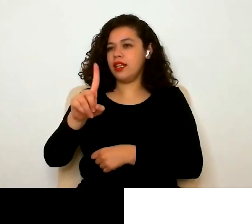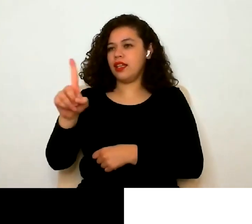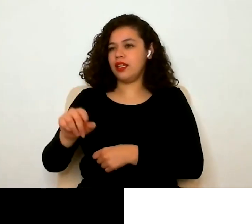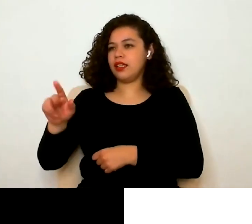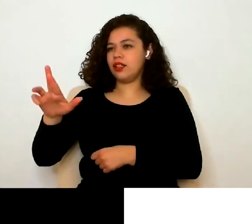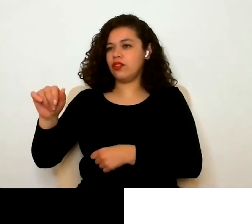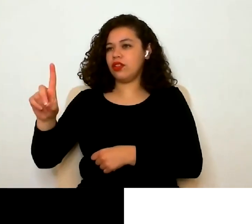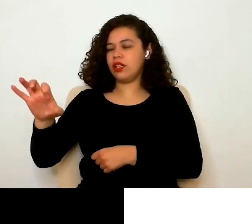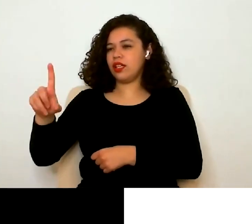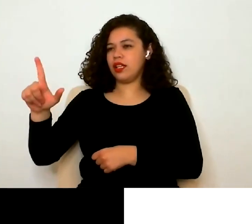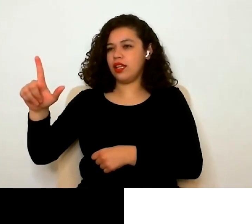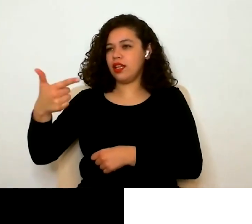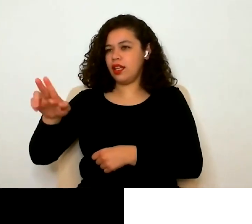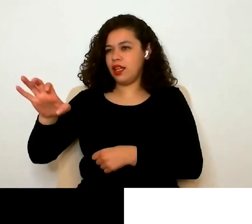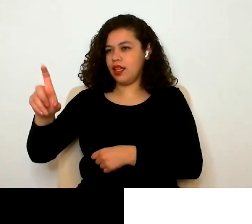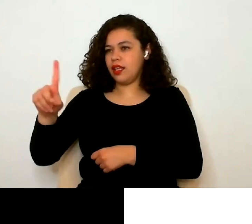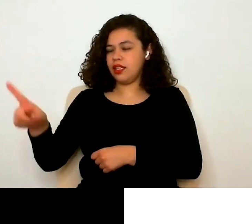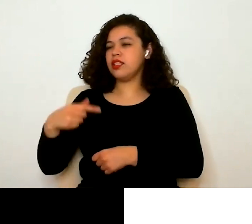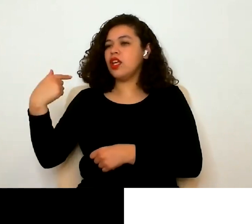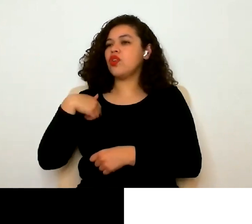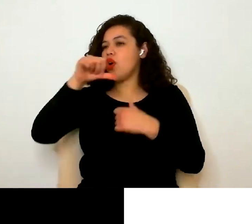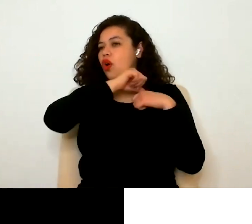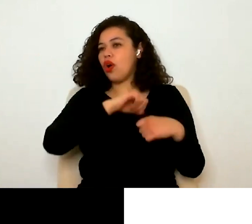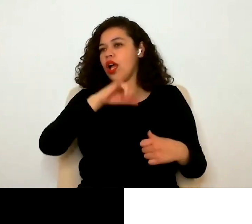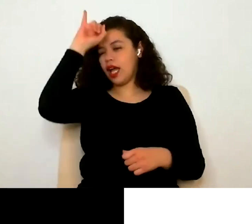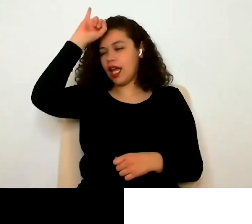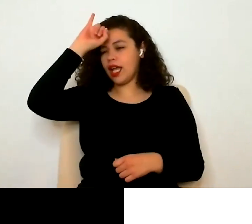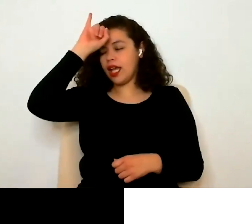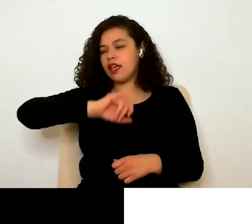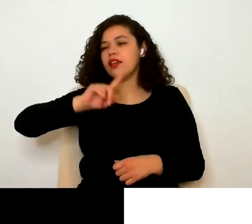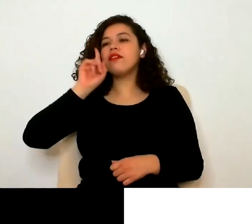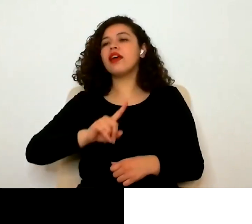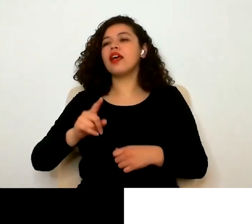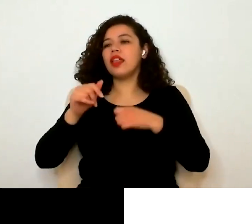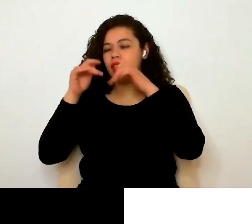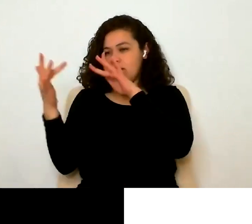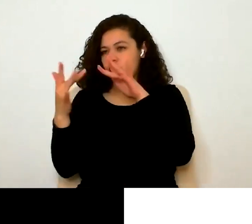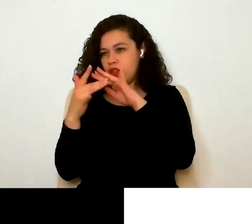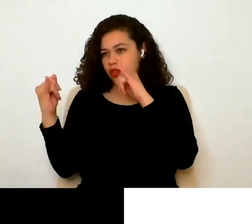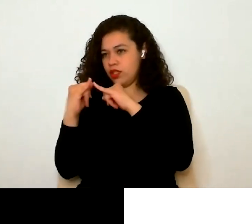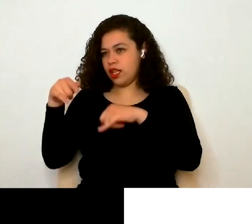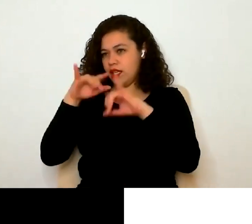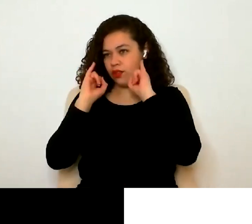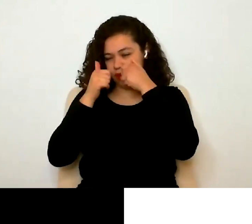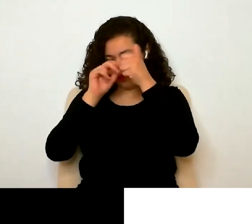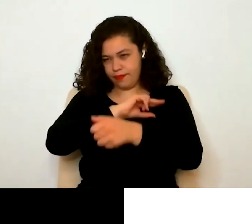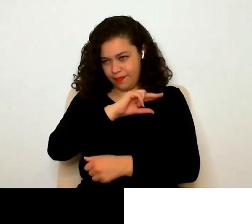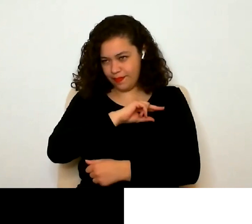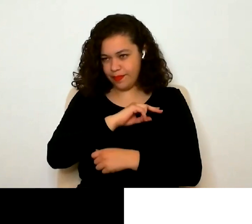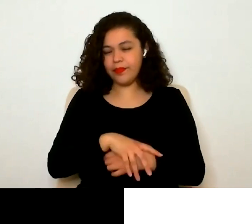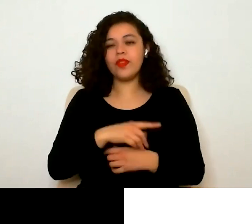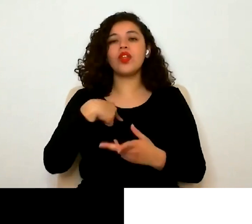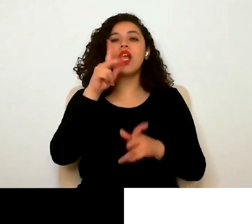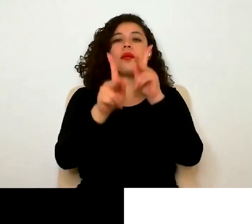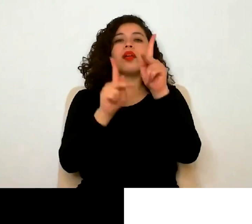comunicación institucional aquí en la Junta de Asistencia Privada. Y yo les voy a hablar un poco de